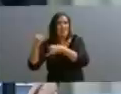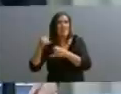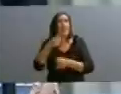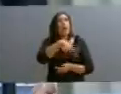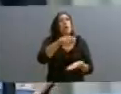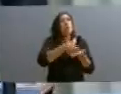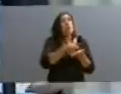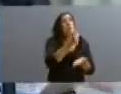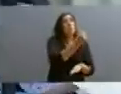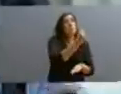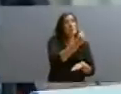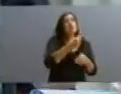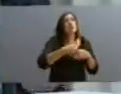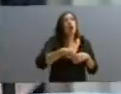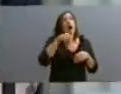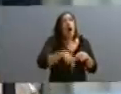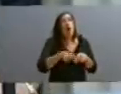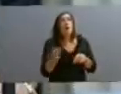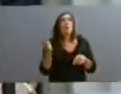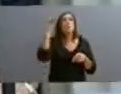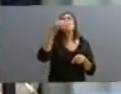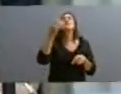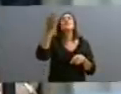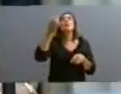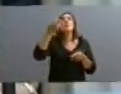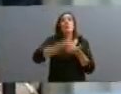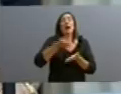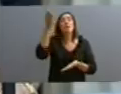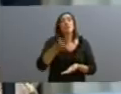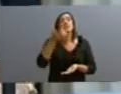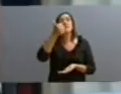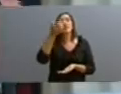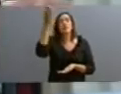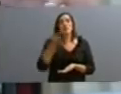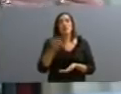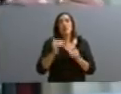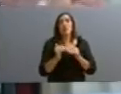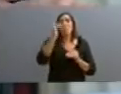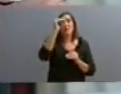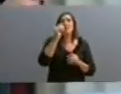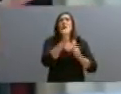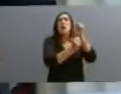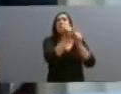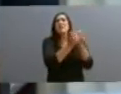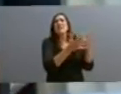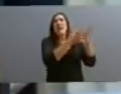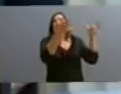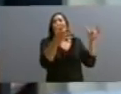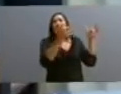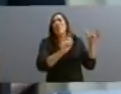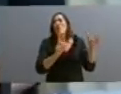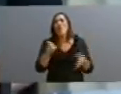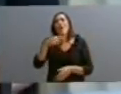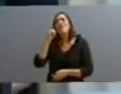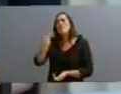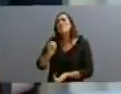tan altas tasas de interés a partir de ahora pagarán como máximo el 6%, le hablaba a los empresarios grandes, no le hablaba al pyme